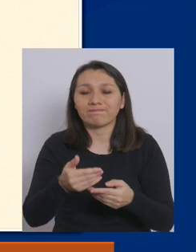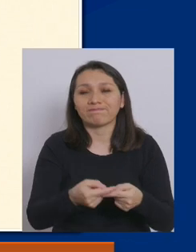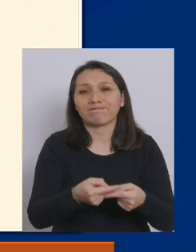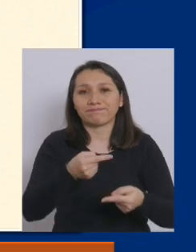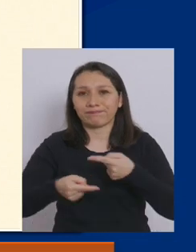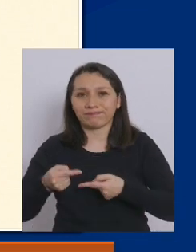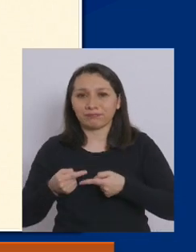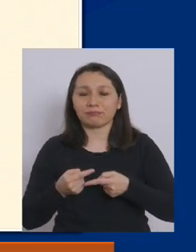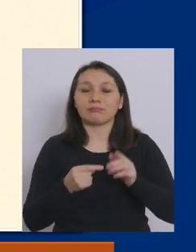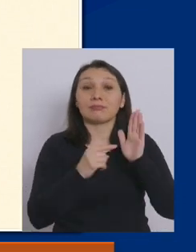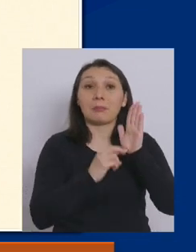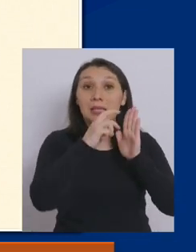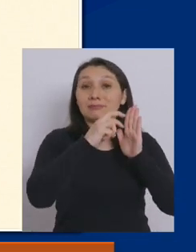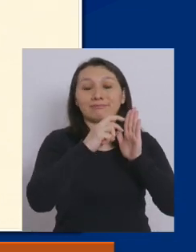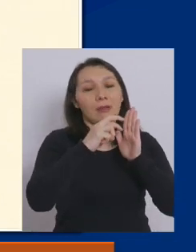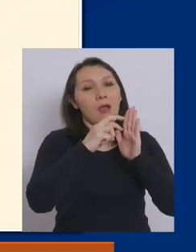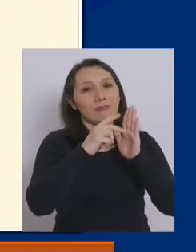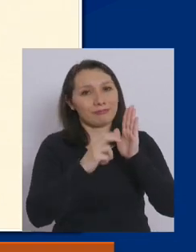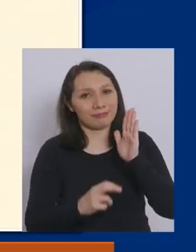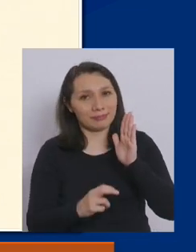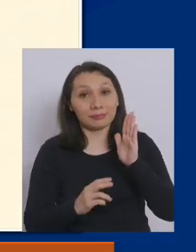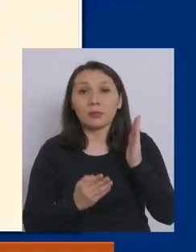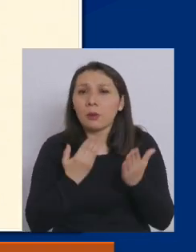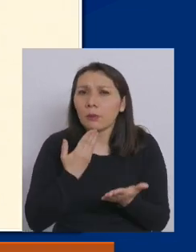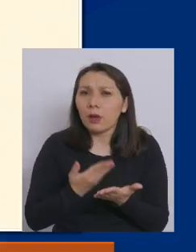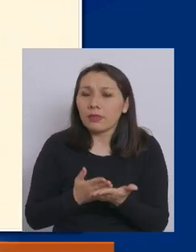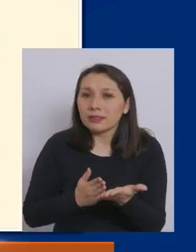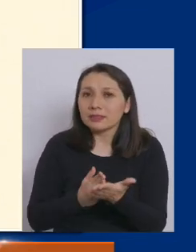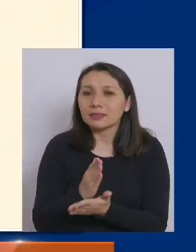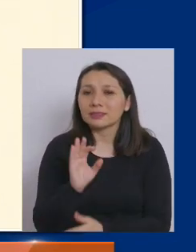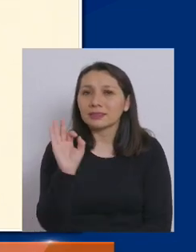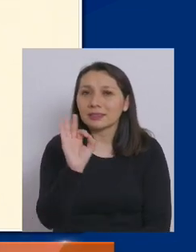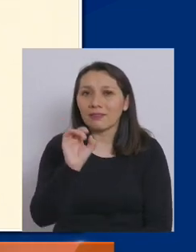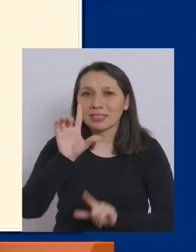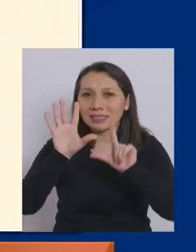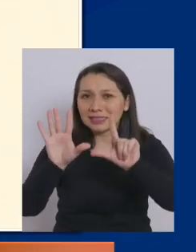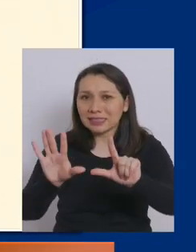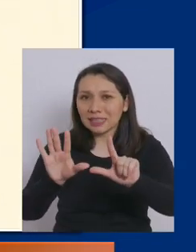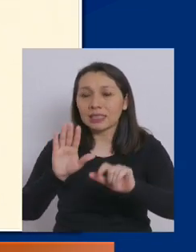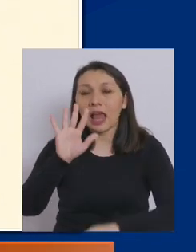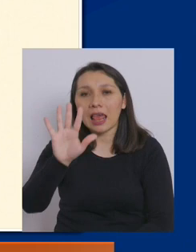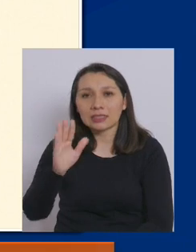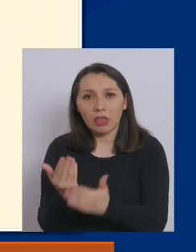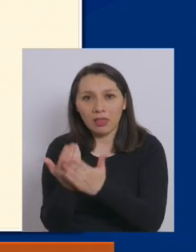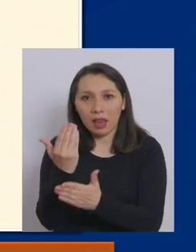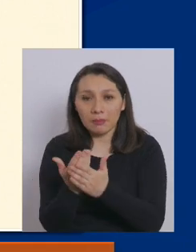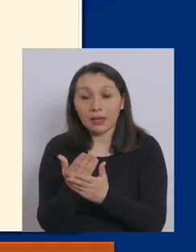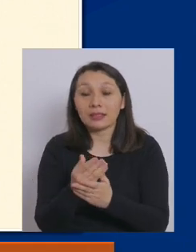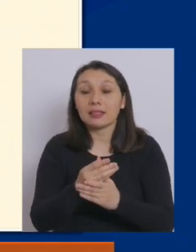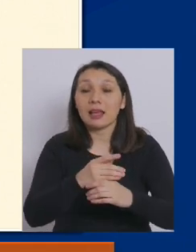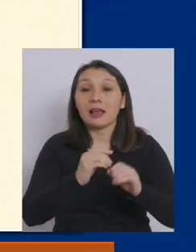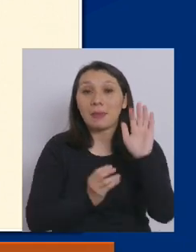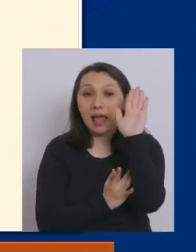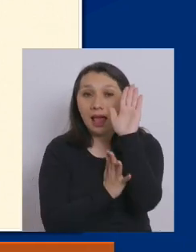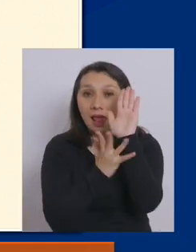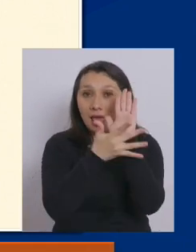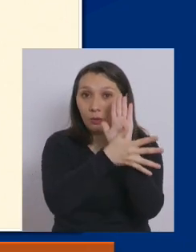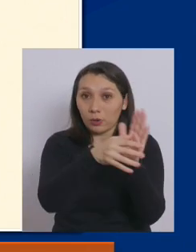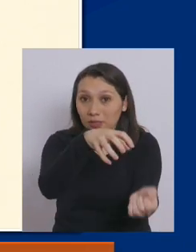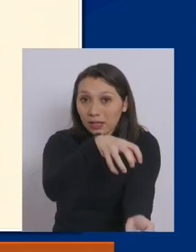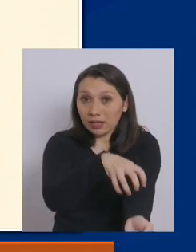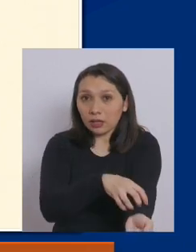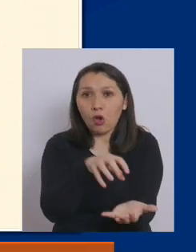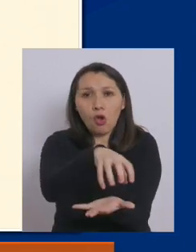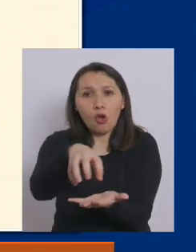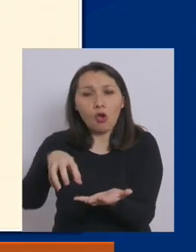Retroceden esto a partir del día sábado 7 a las 5 de la mañana en la Araucanía, las